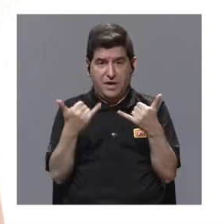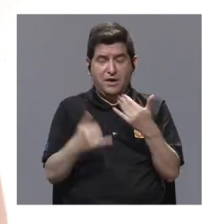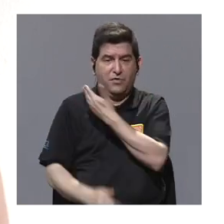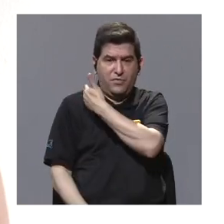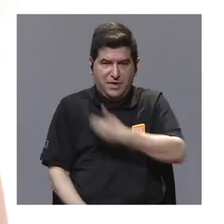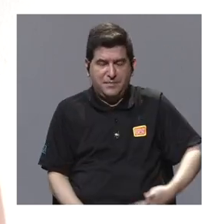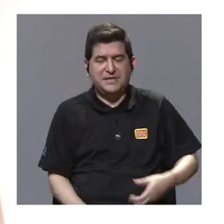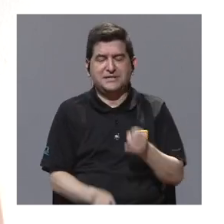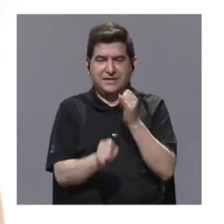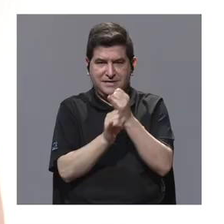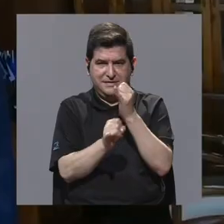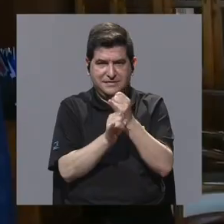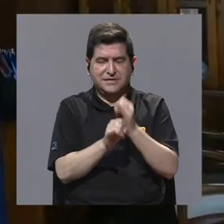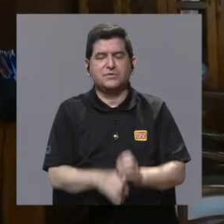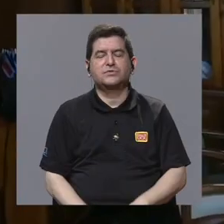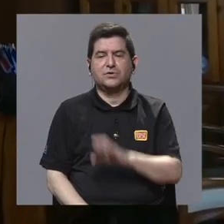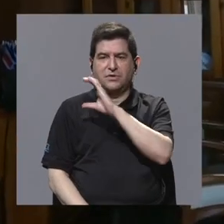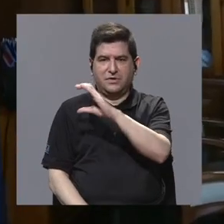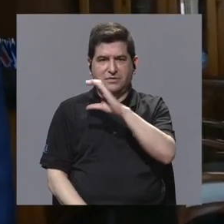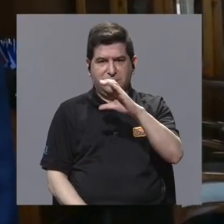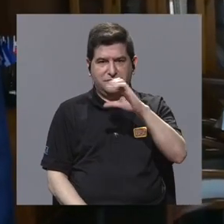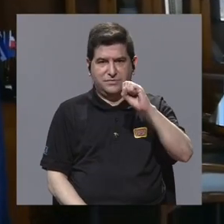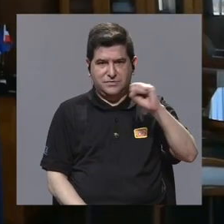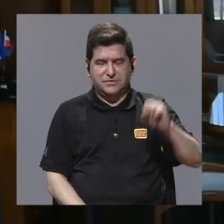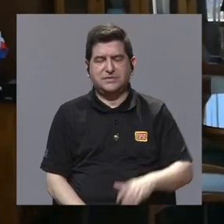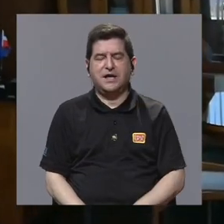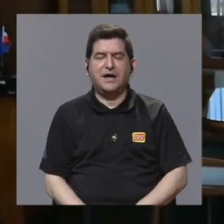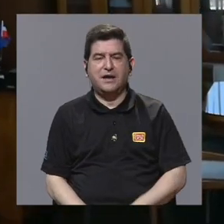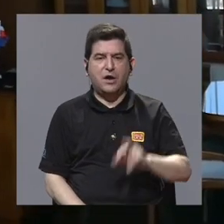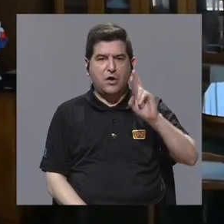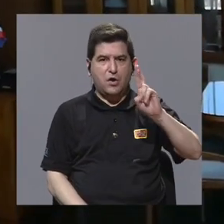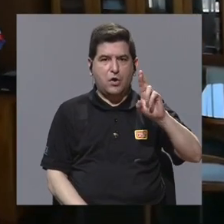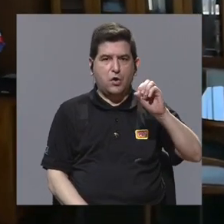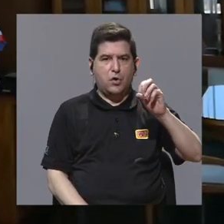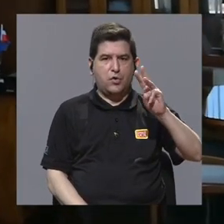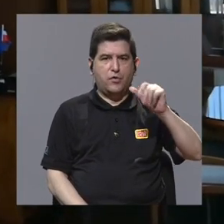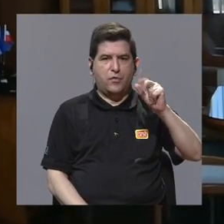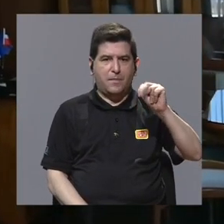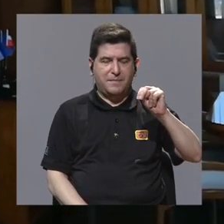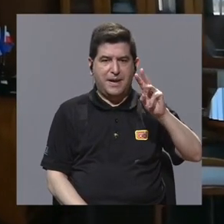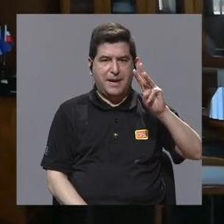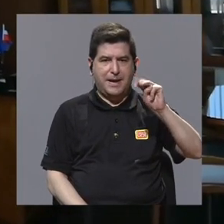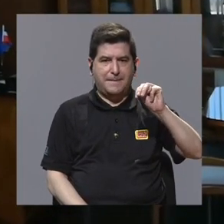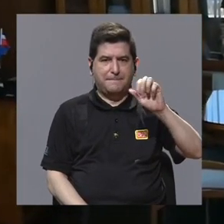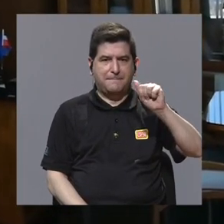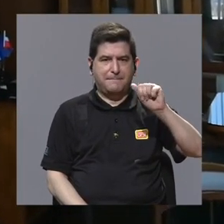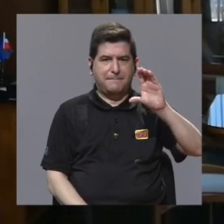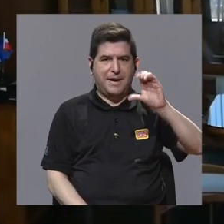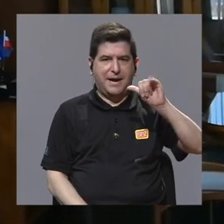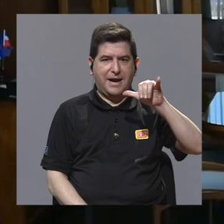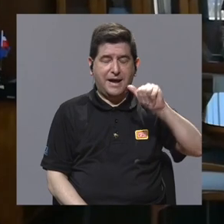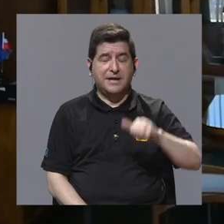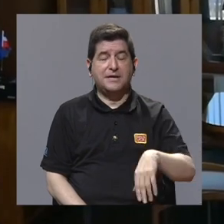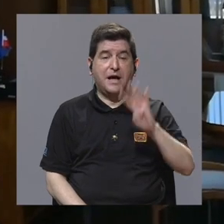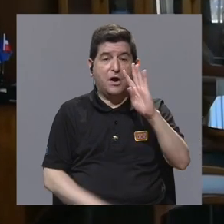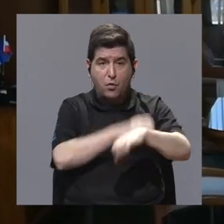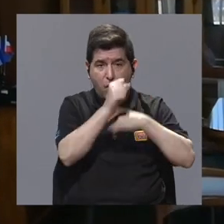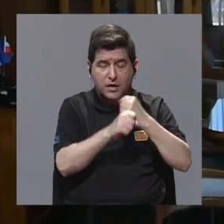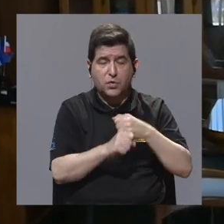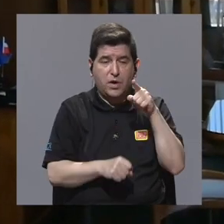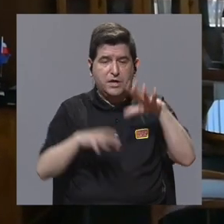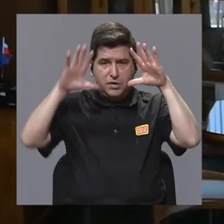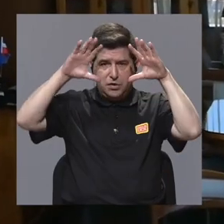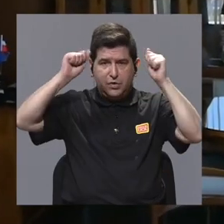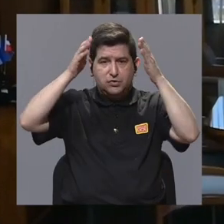ejecutivo de la Caja Costa Rica del Seguro Social, el doctor Román Macaya, fue embajador en Washington durante cuatro años. Y él como científico llegó y